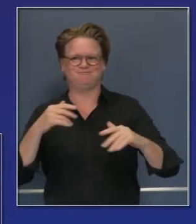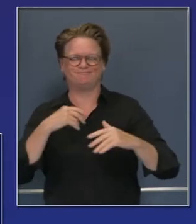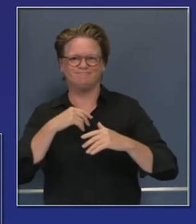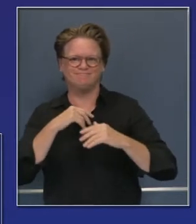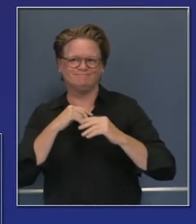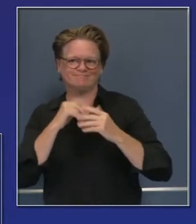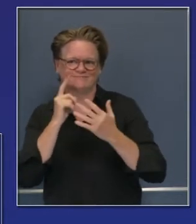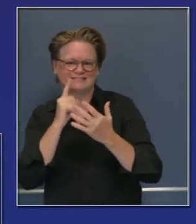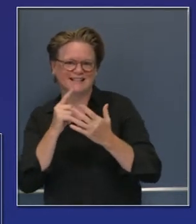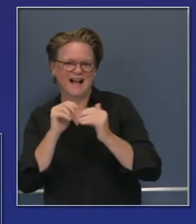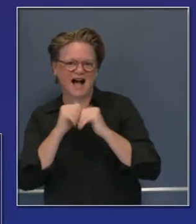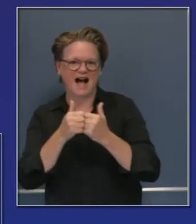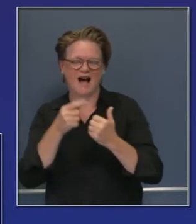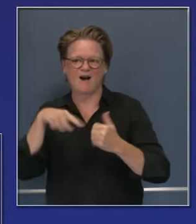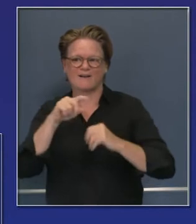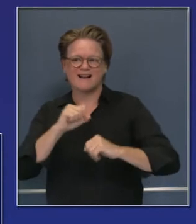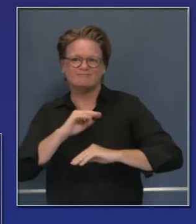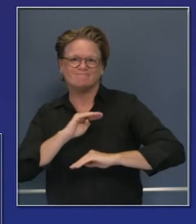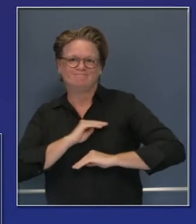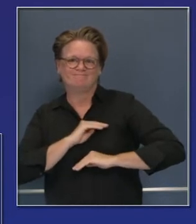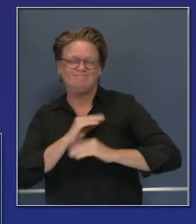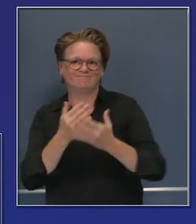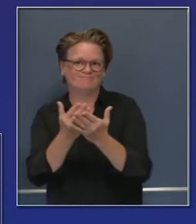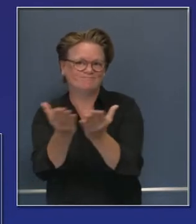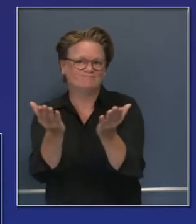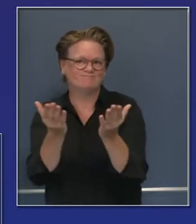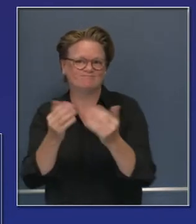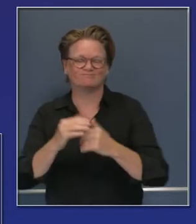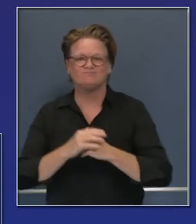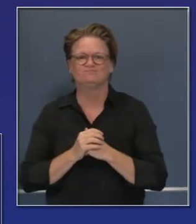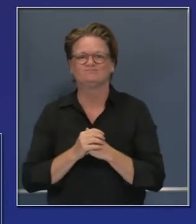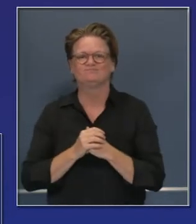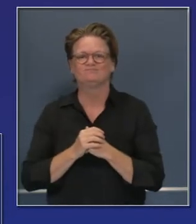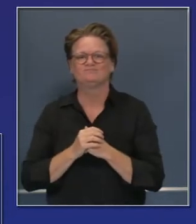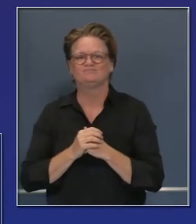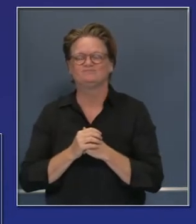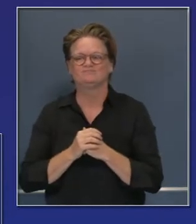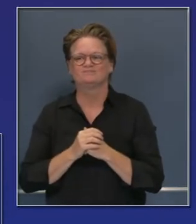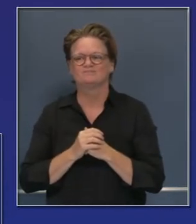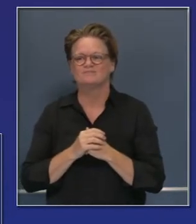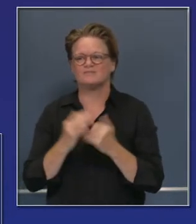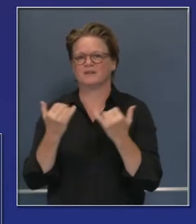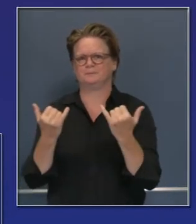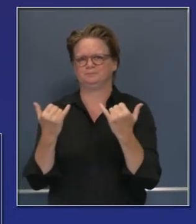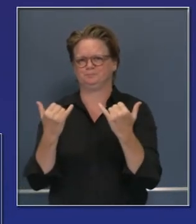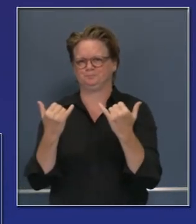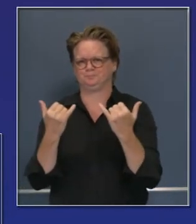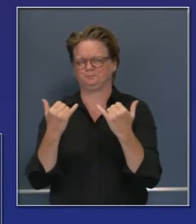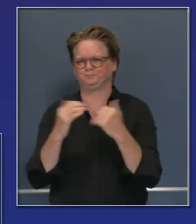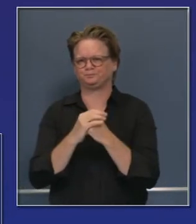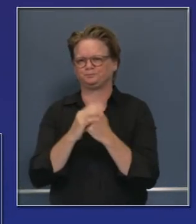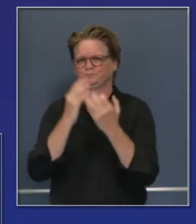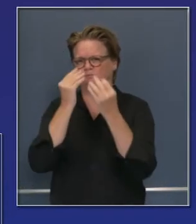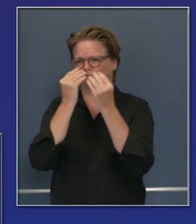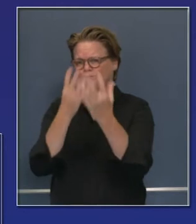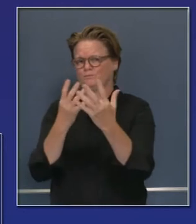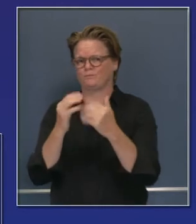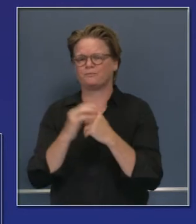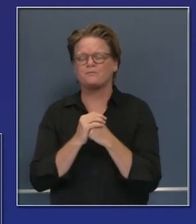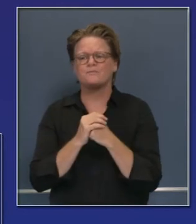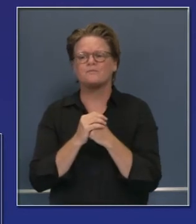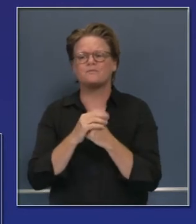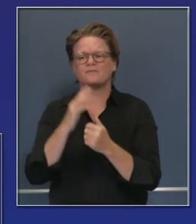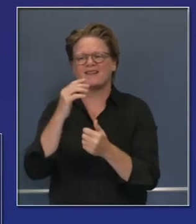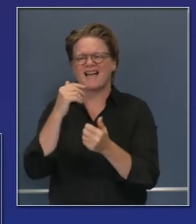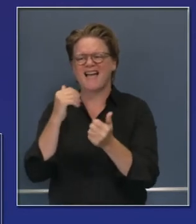Por supuesto, esperaremos a que se cumplan todas las provisiones del contrato. En cuanto a mirar hacia adelante, quiero que